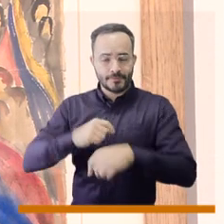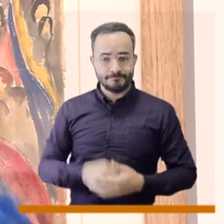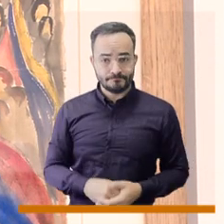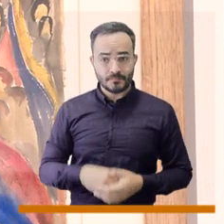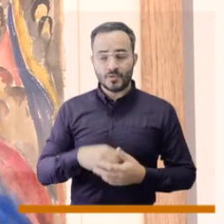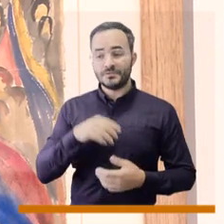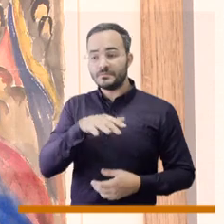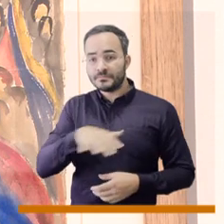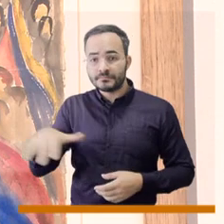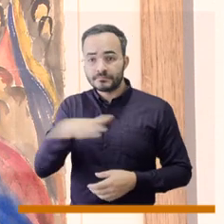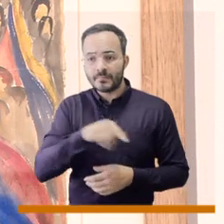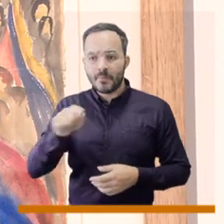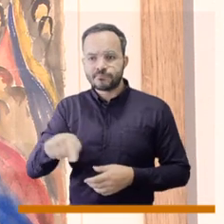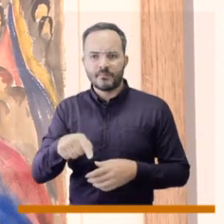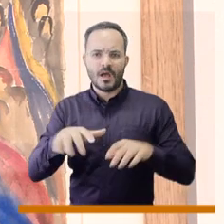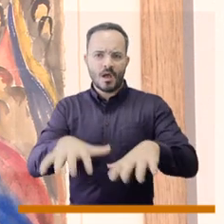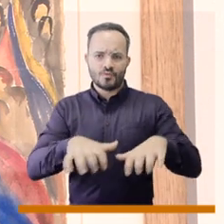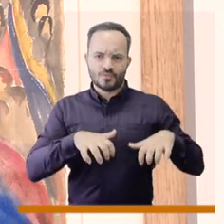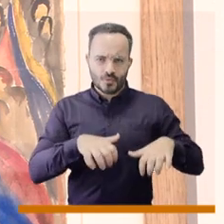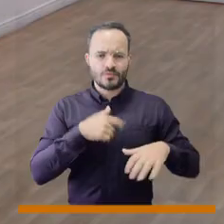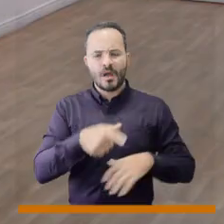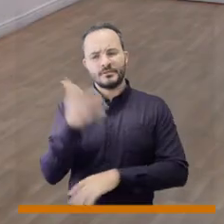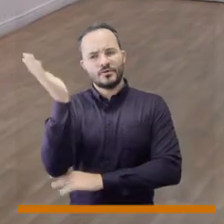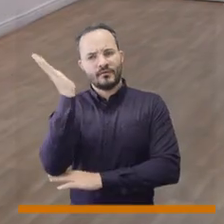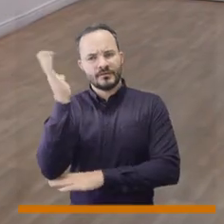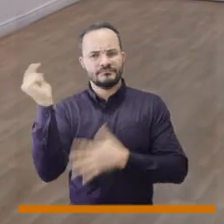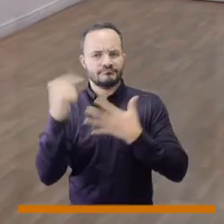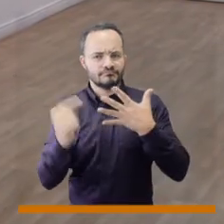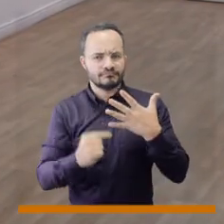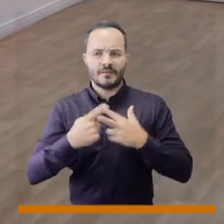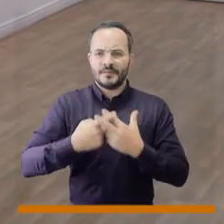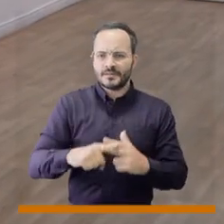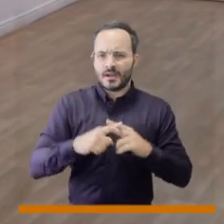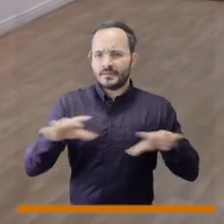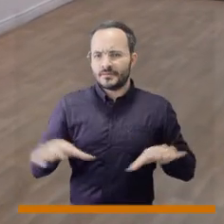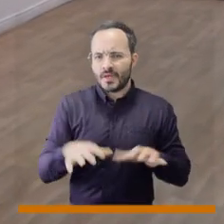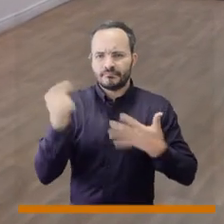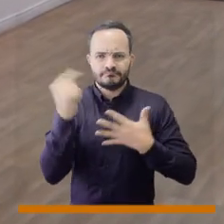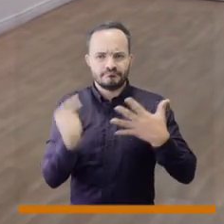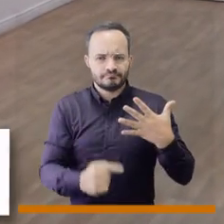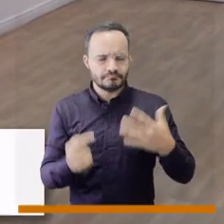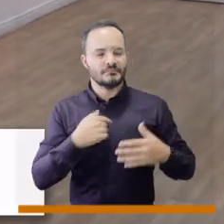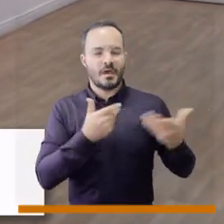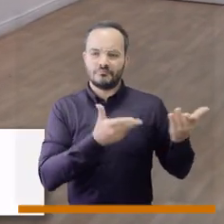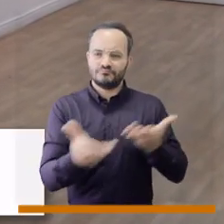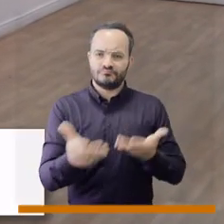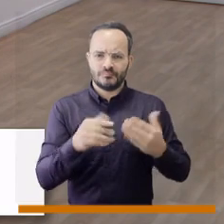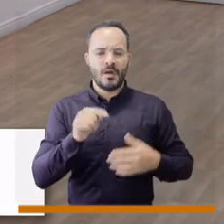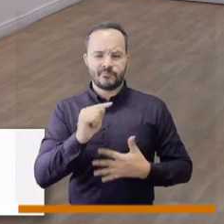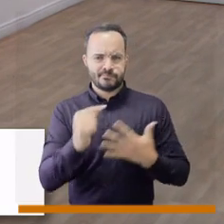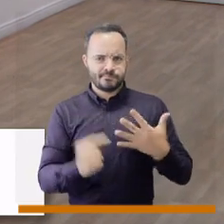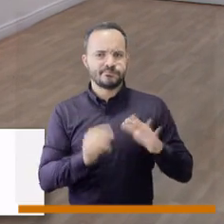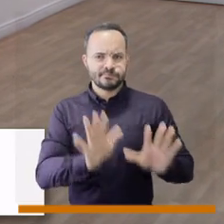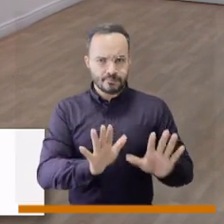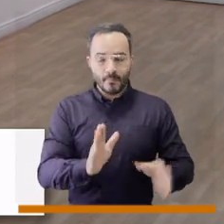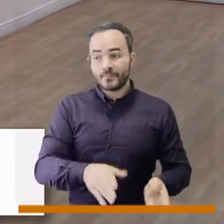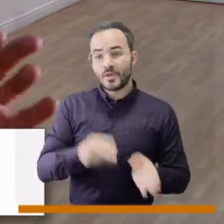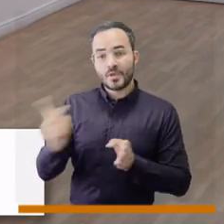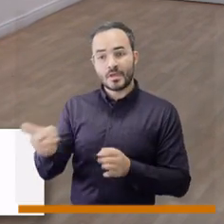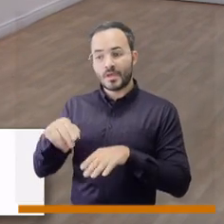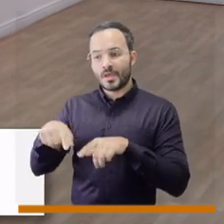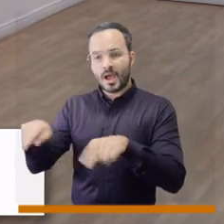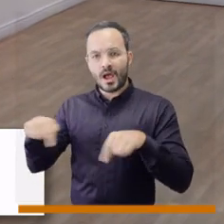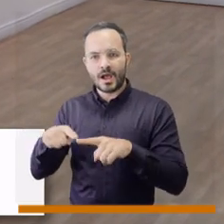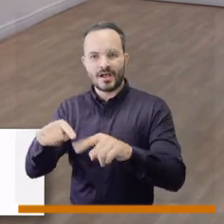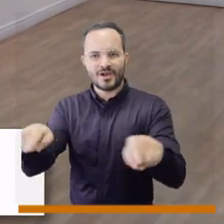tenemos el auditorio, donde suceden las conferencias, las actividades, los talleres, los seminarios, las conversaciones